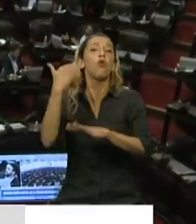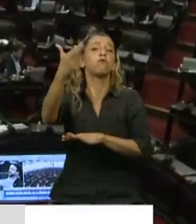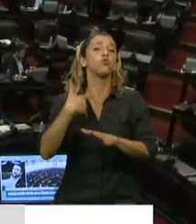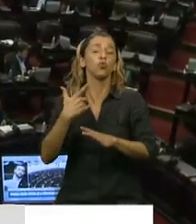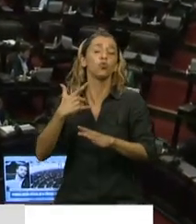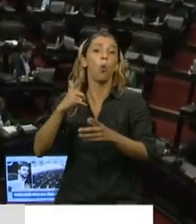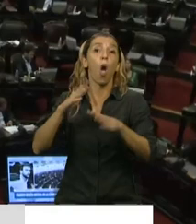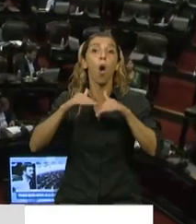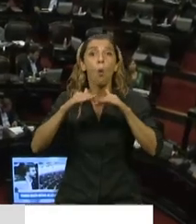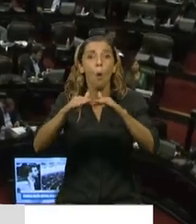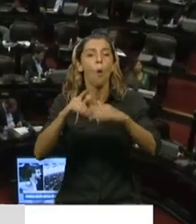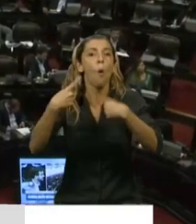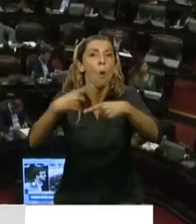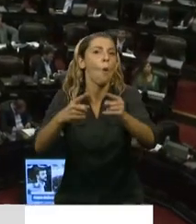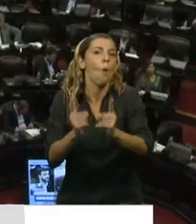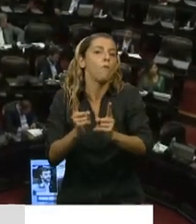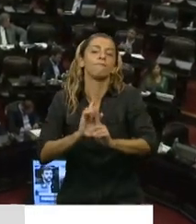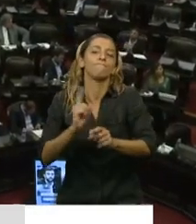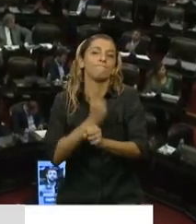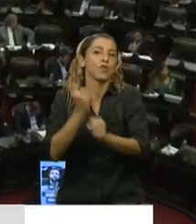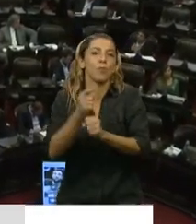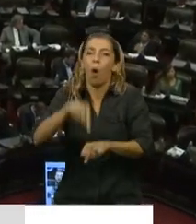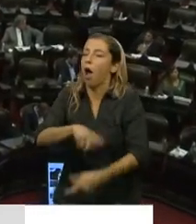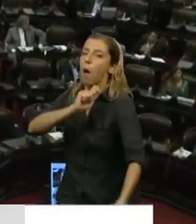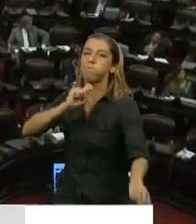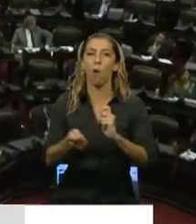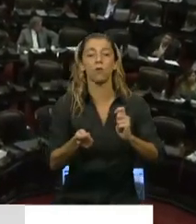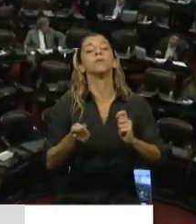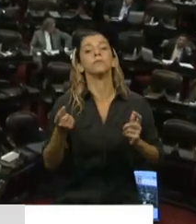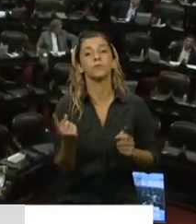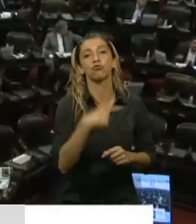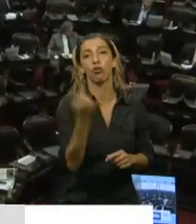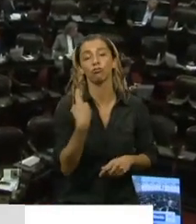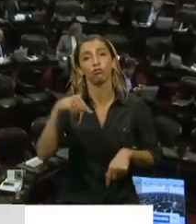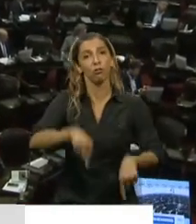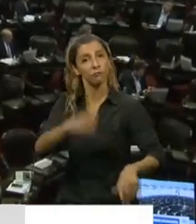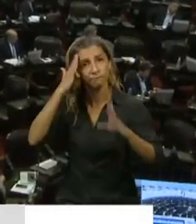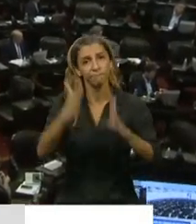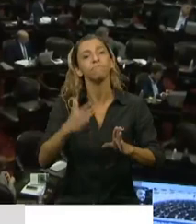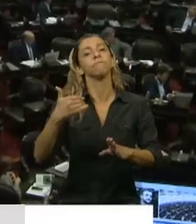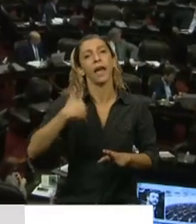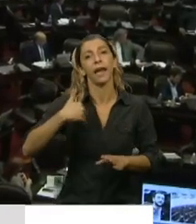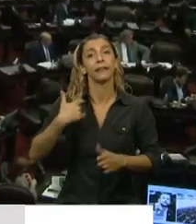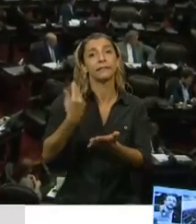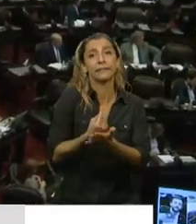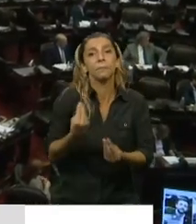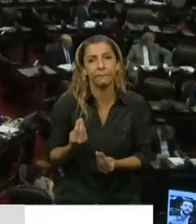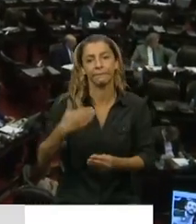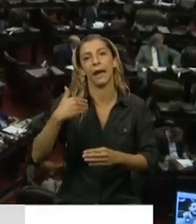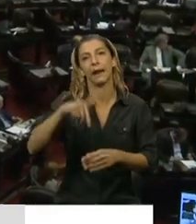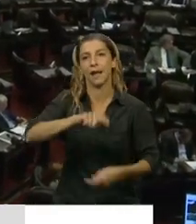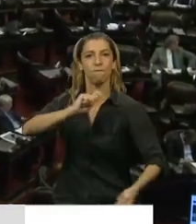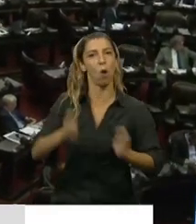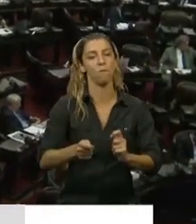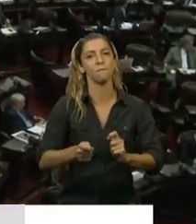eso depende de nosotros. Nosotros asumimos el compromiso de gobernar la Argentina para cambiar lo que tenía que ser cambiado y